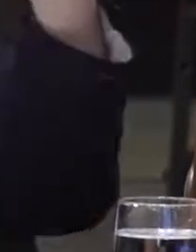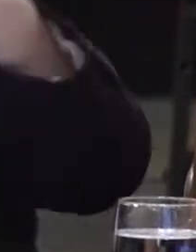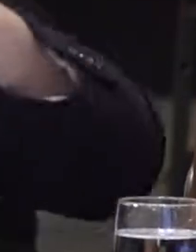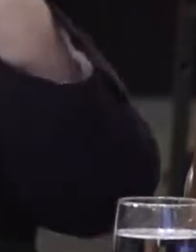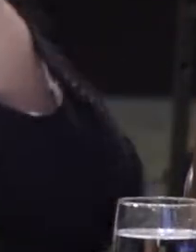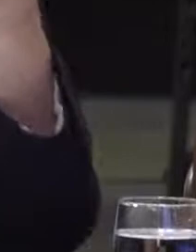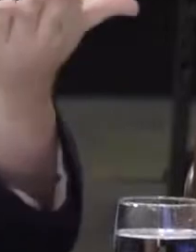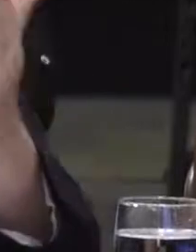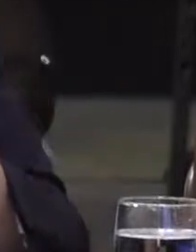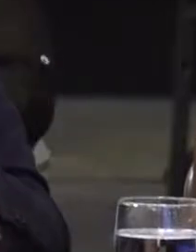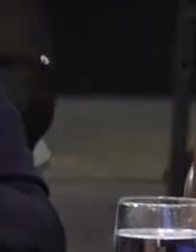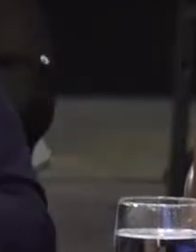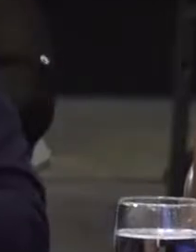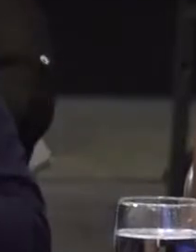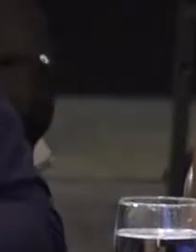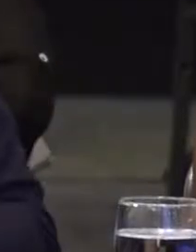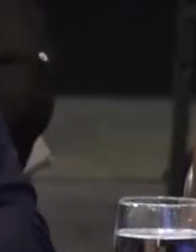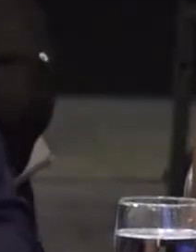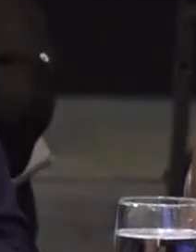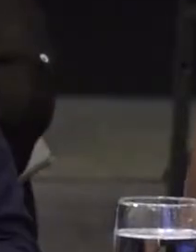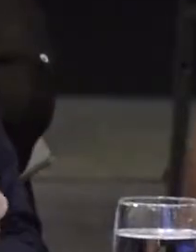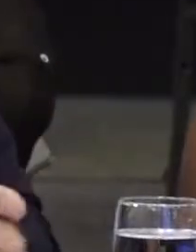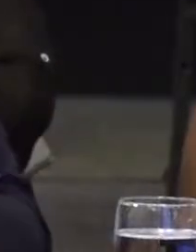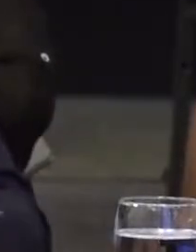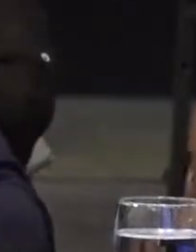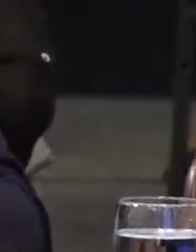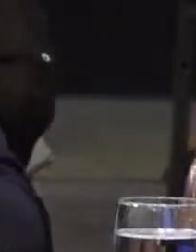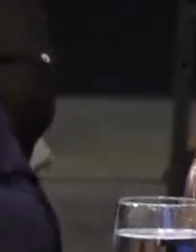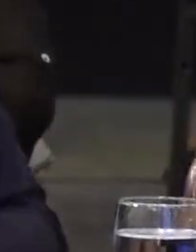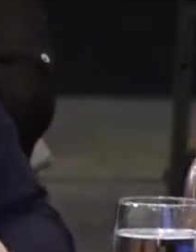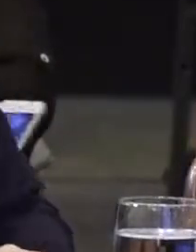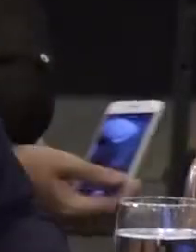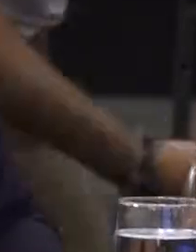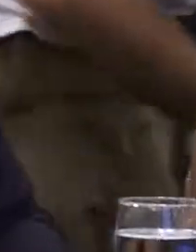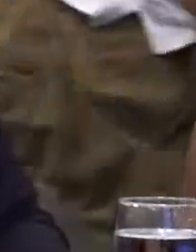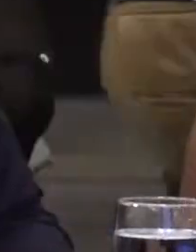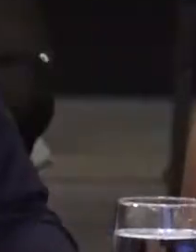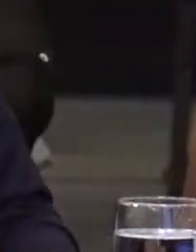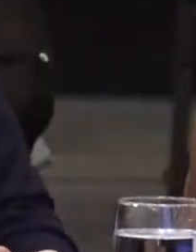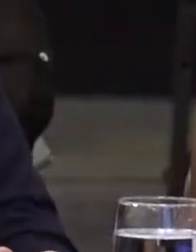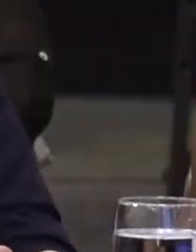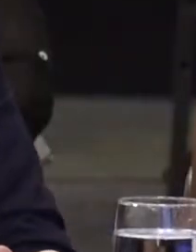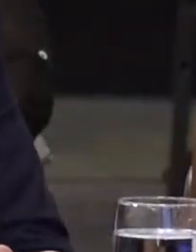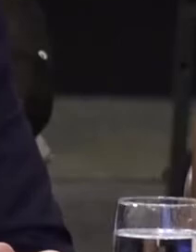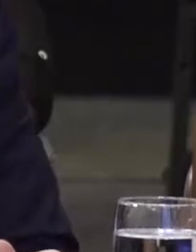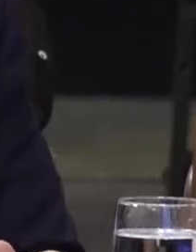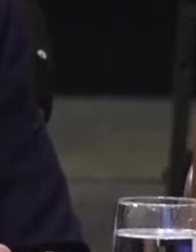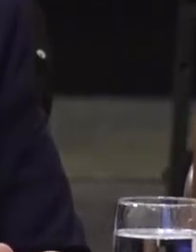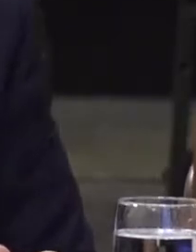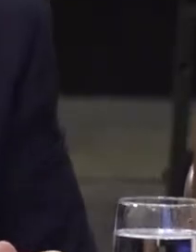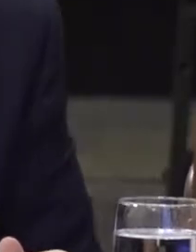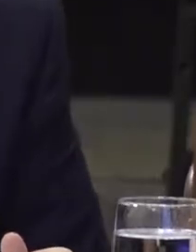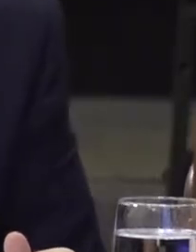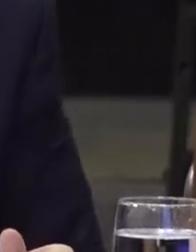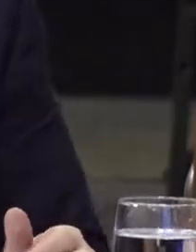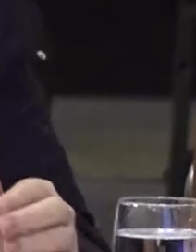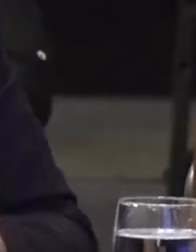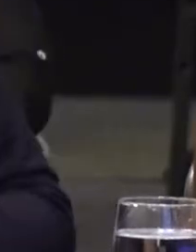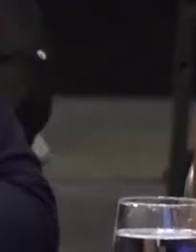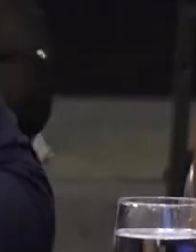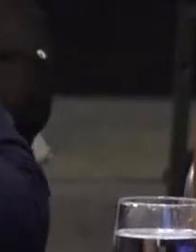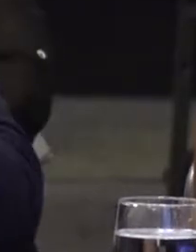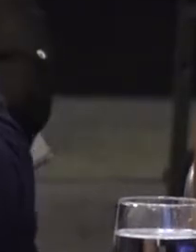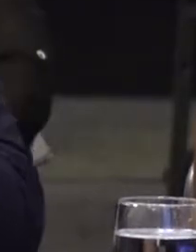sobre la situación de los adultos mayores. Hay un caso en específico que quiero acá mencionar. Es una persona sorda, de nombre Elizabeth,